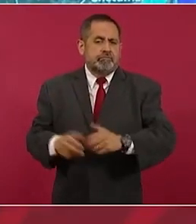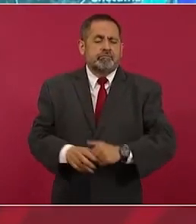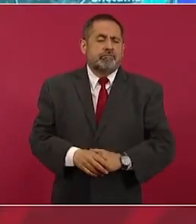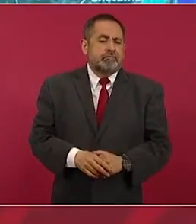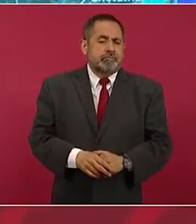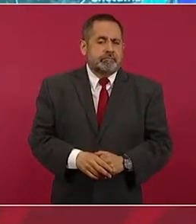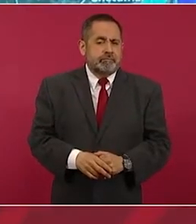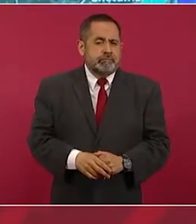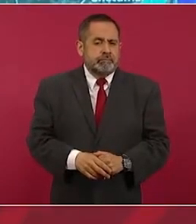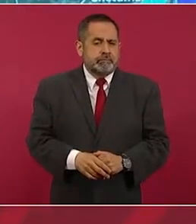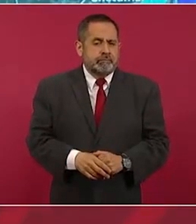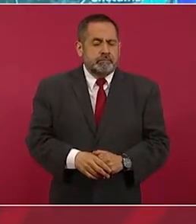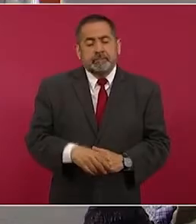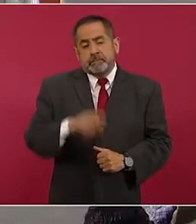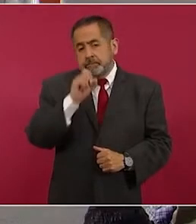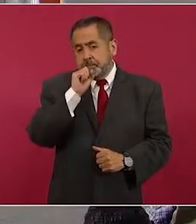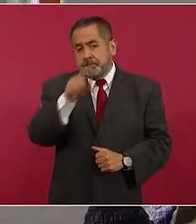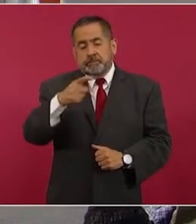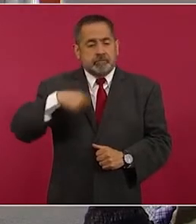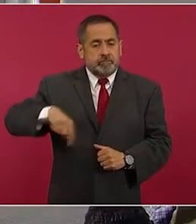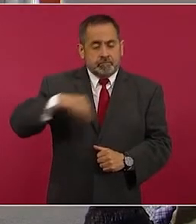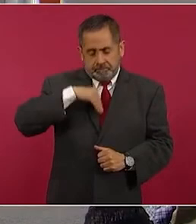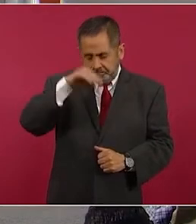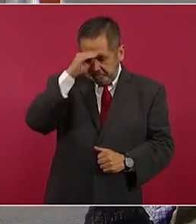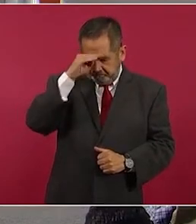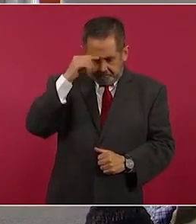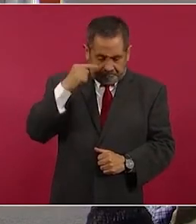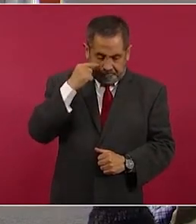Y tiene que ver también con nuestras convicciones.